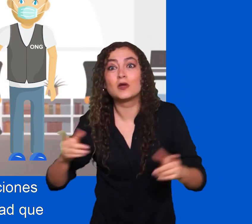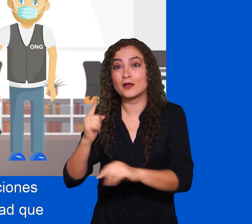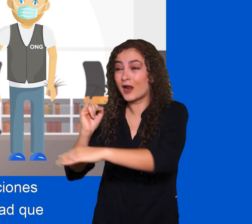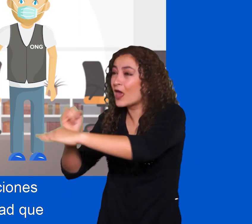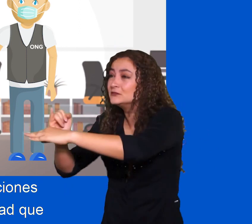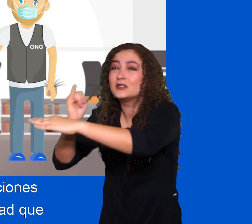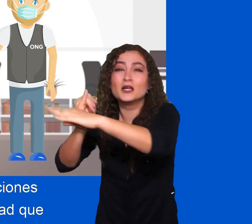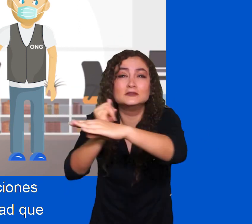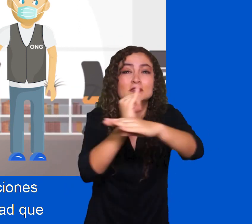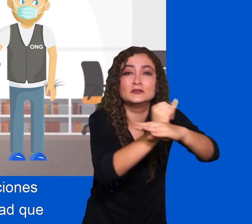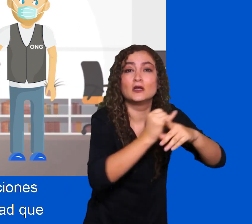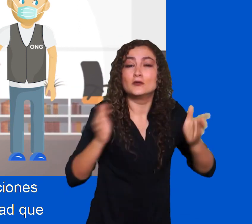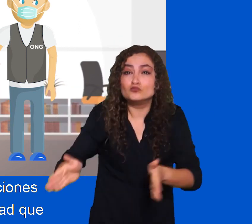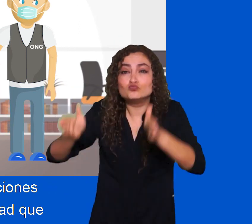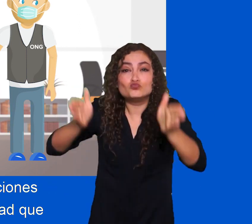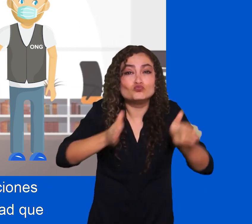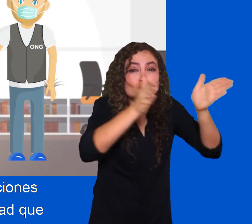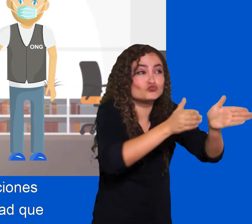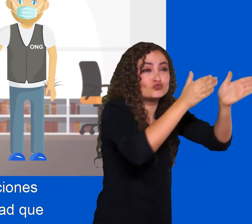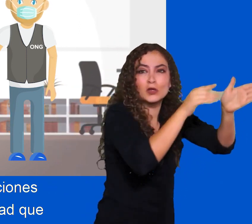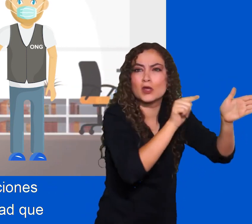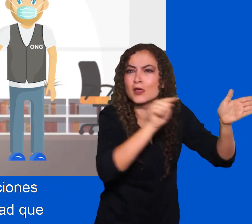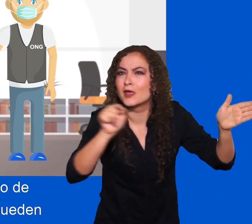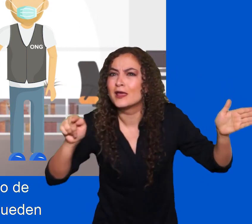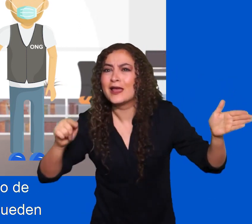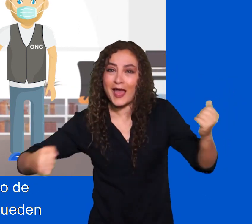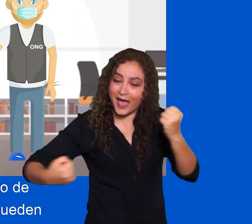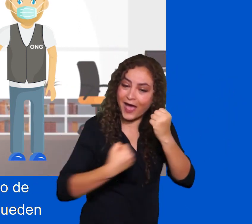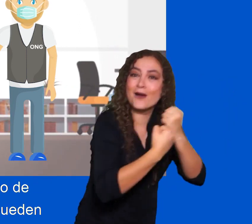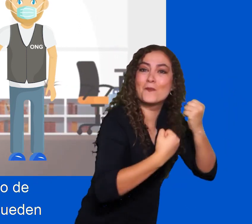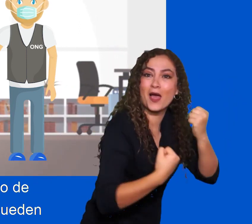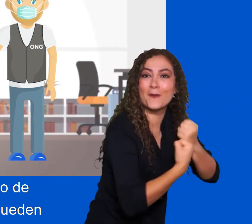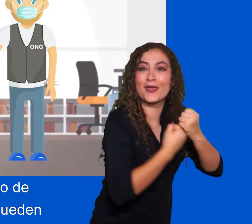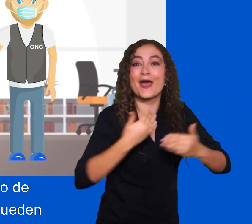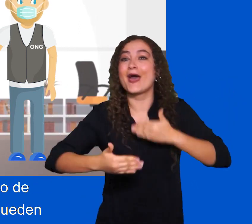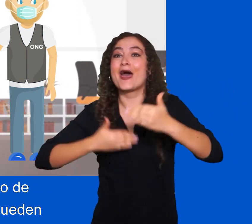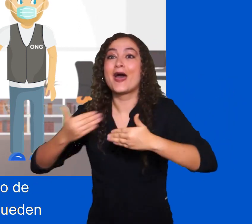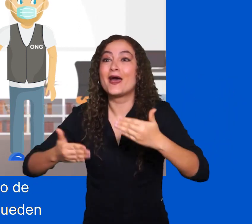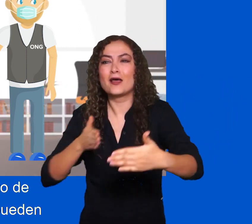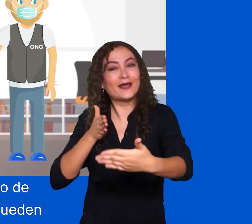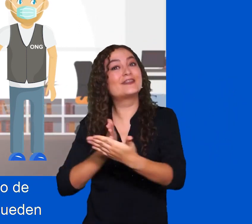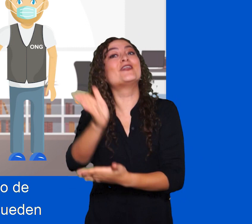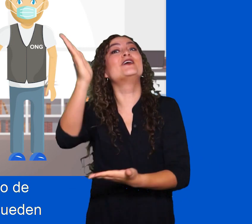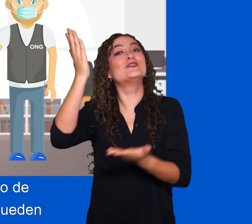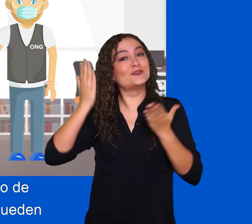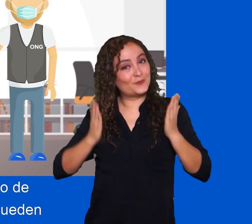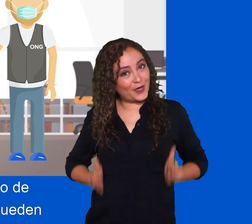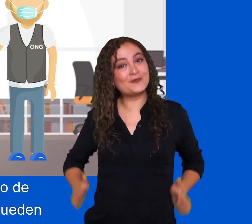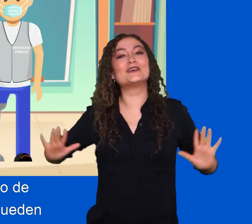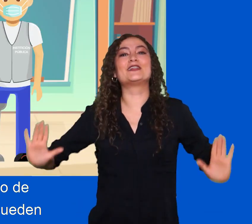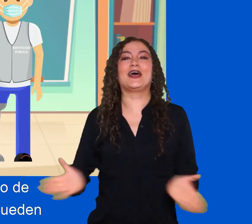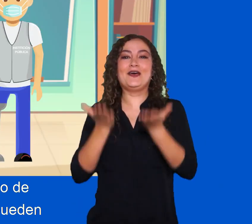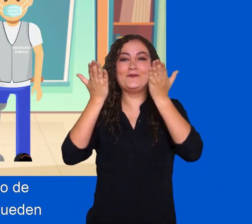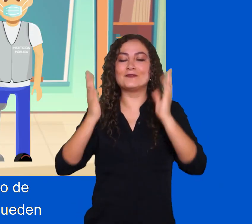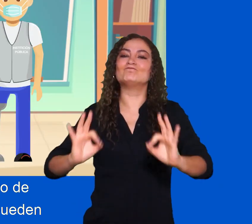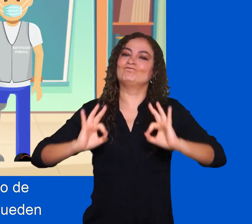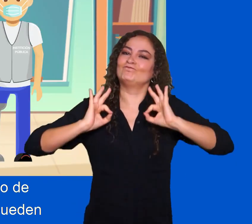discapacidad e instituciones cercanas a la persona con discapacidad que buscan la inclusión y el cumplimiento de los derechos humanos.